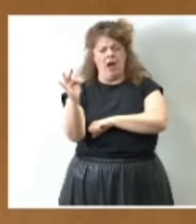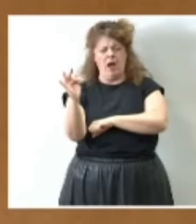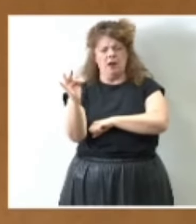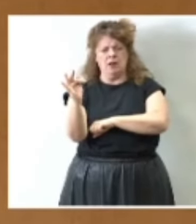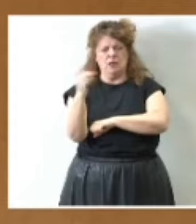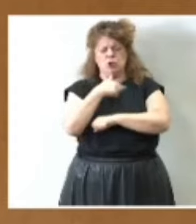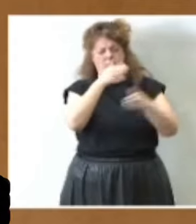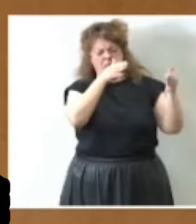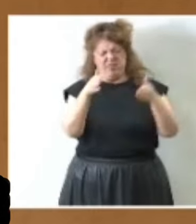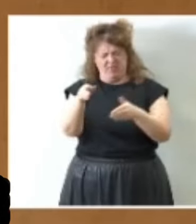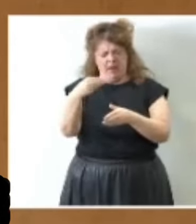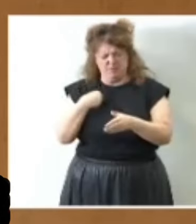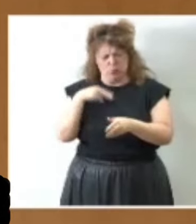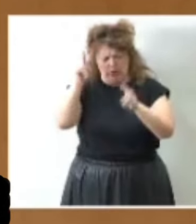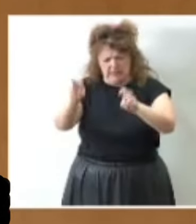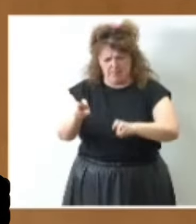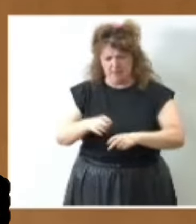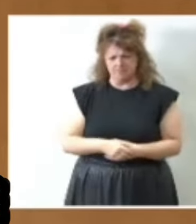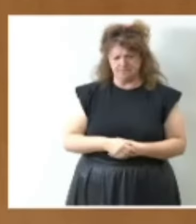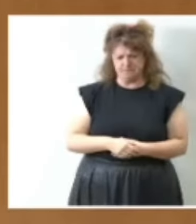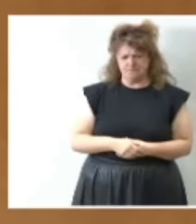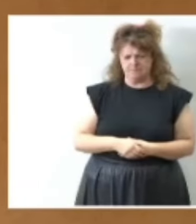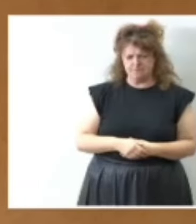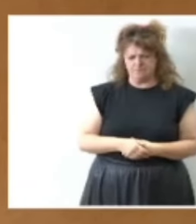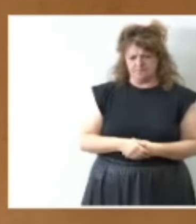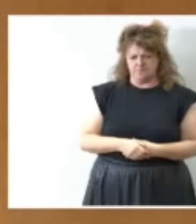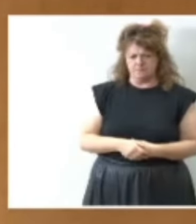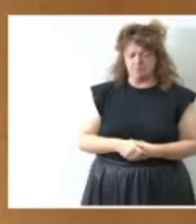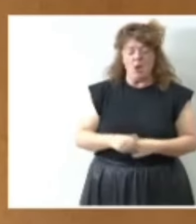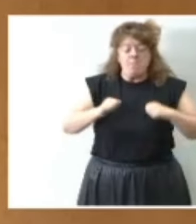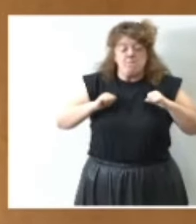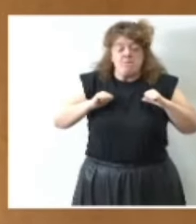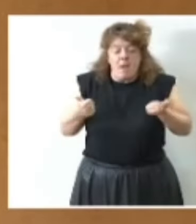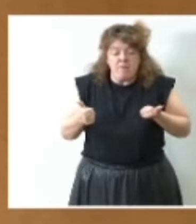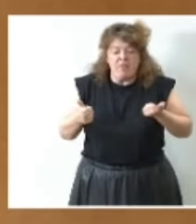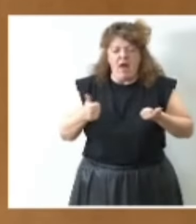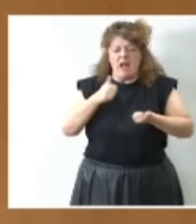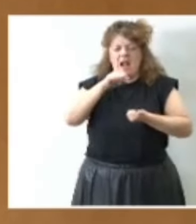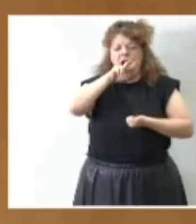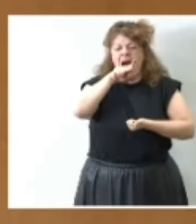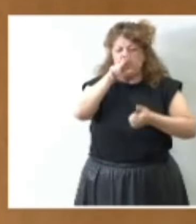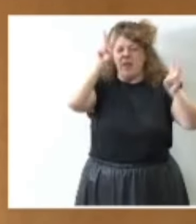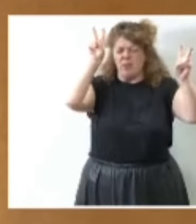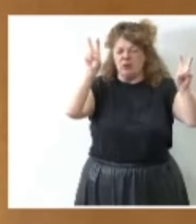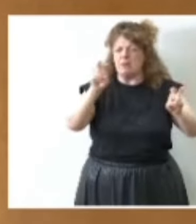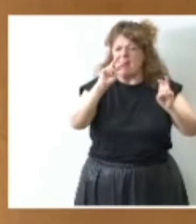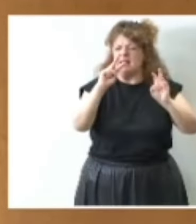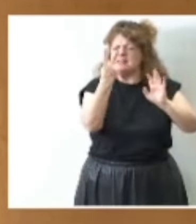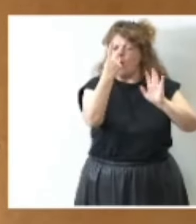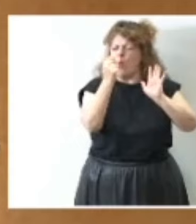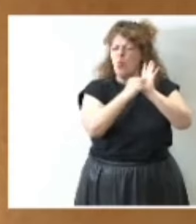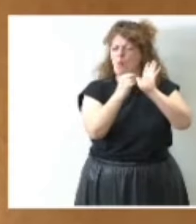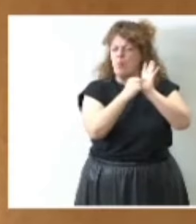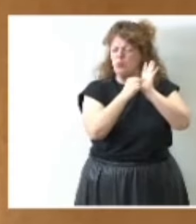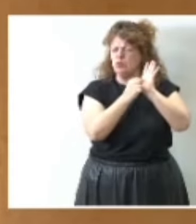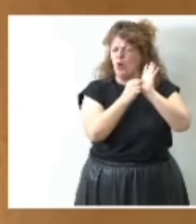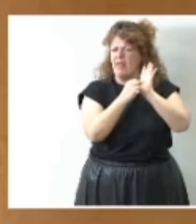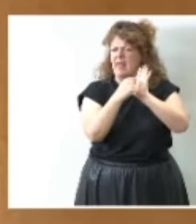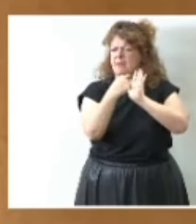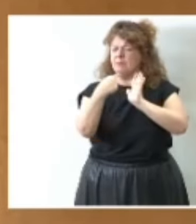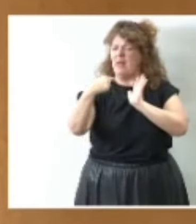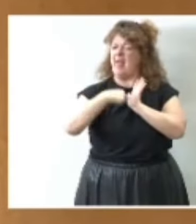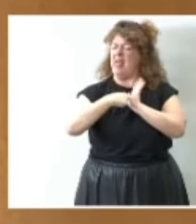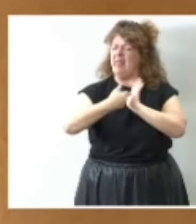me voy a centrar voy a comenzar hablando de ese segundo punto de su interpelación y de una